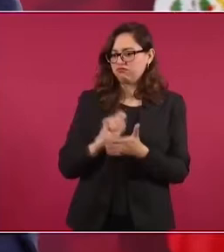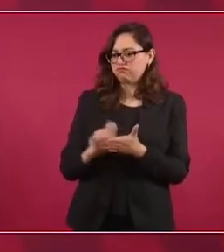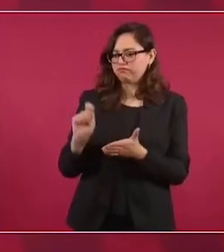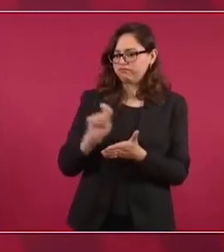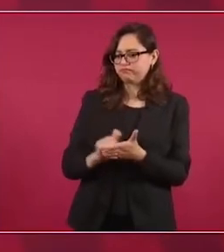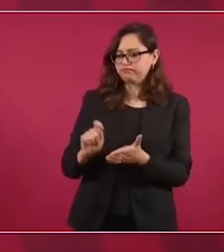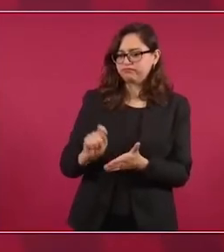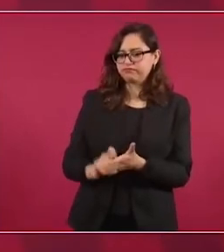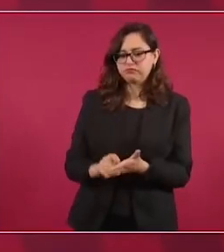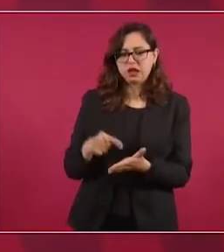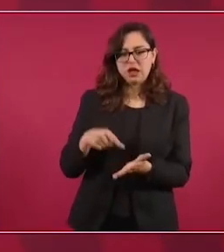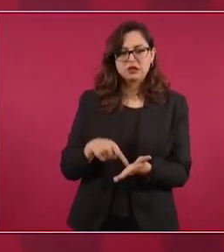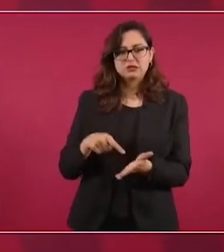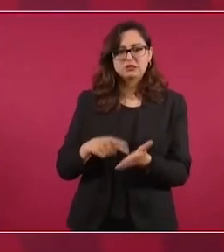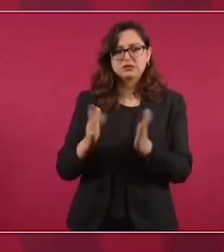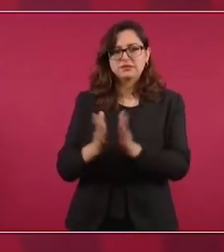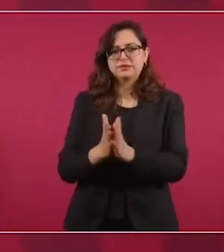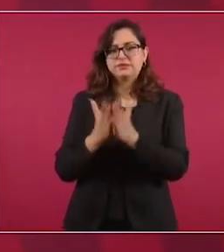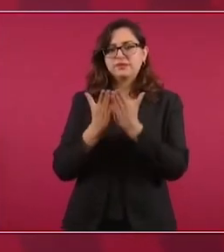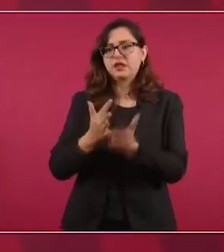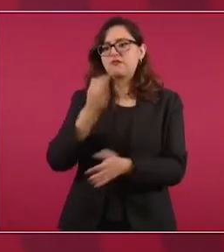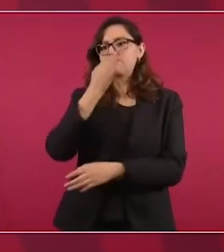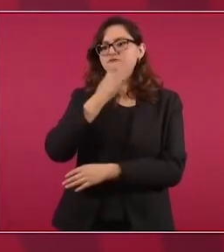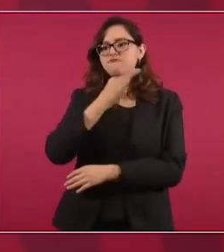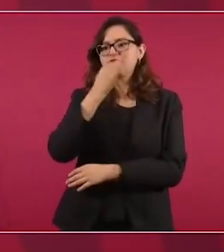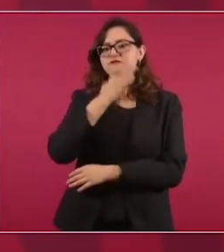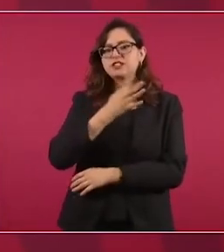Ese libro, La fiesta del chivo,